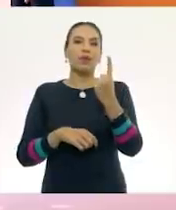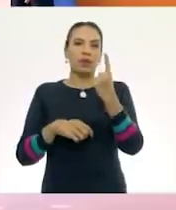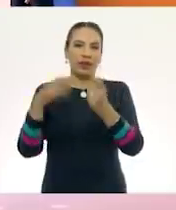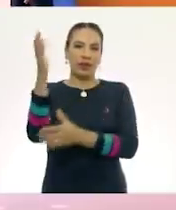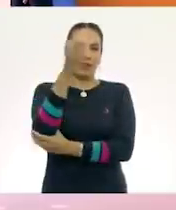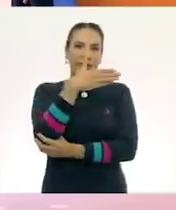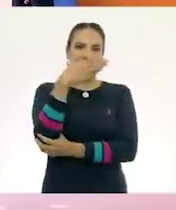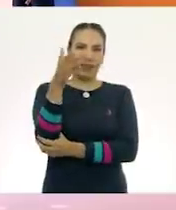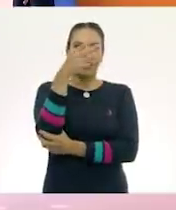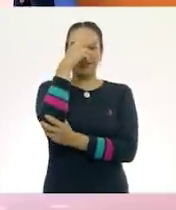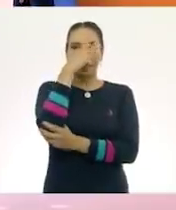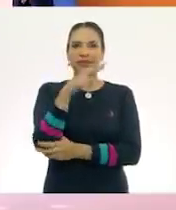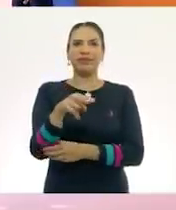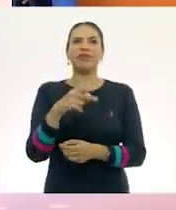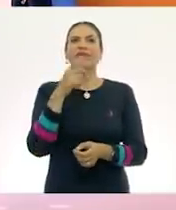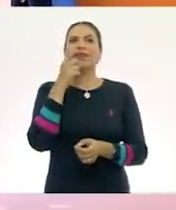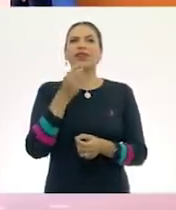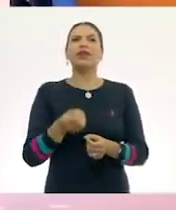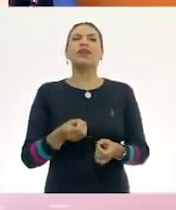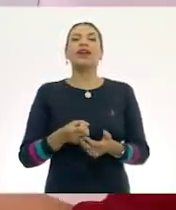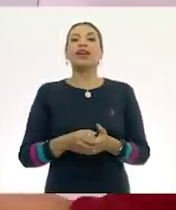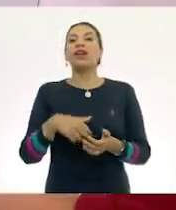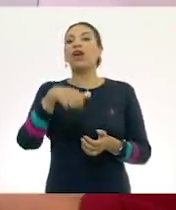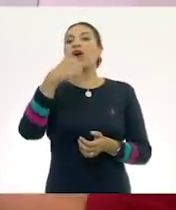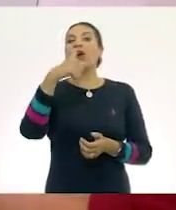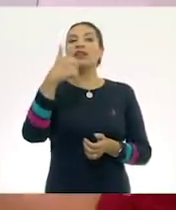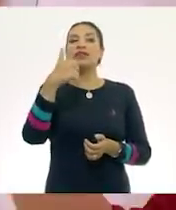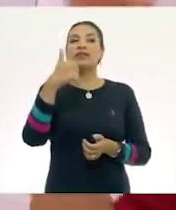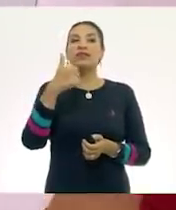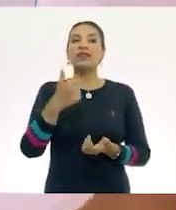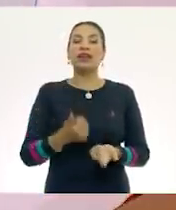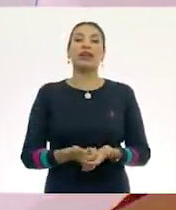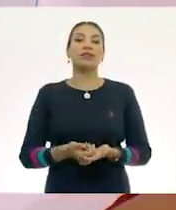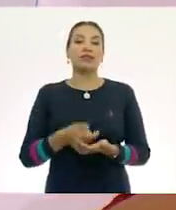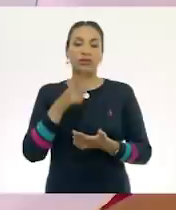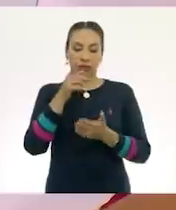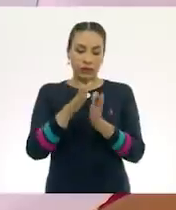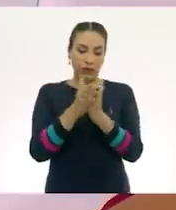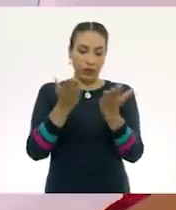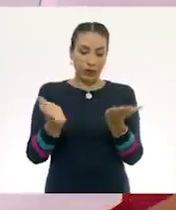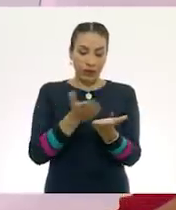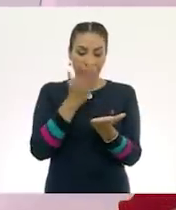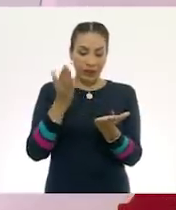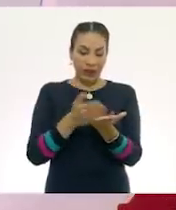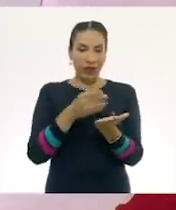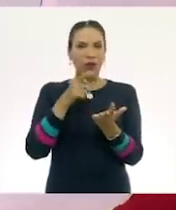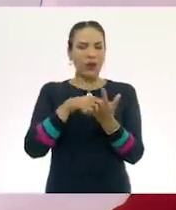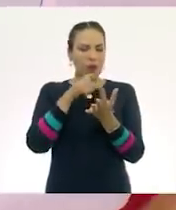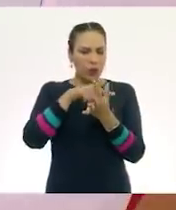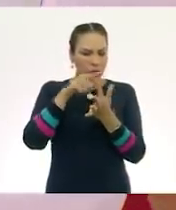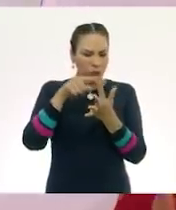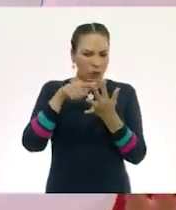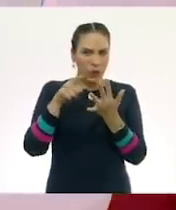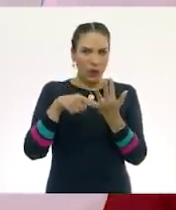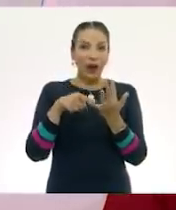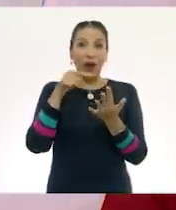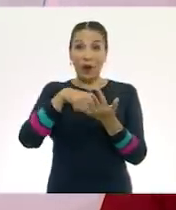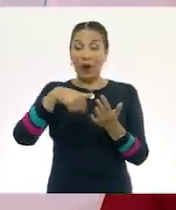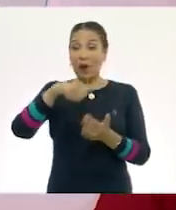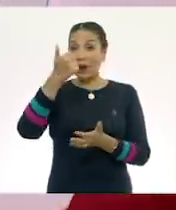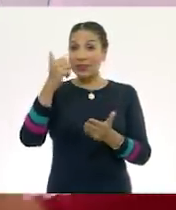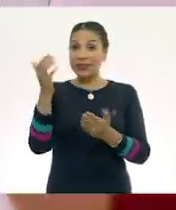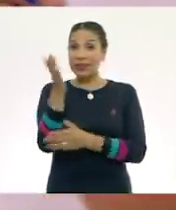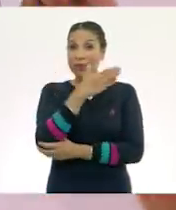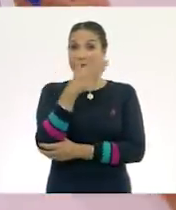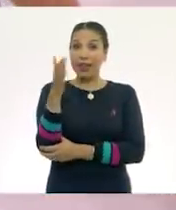bandera de México y dice que son once. En tu libro vas a contar si son estas once